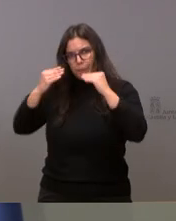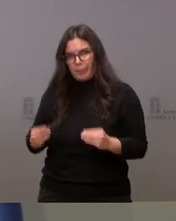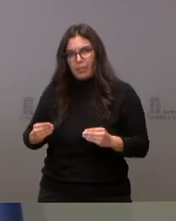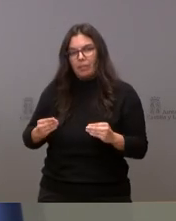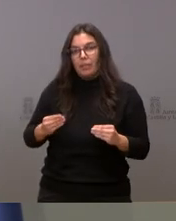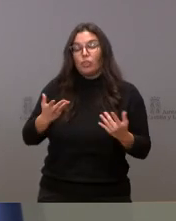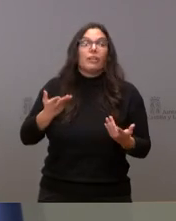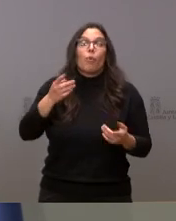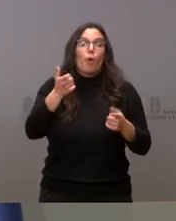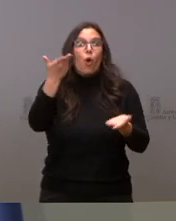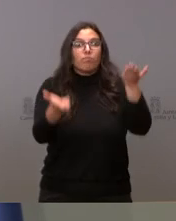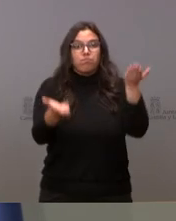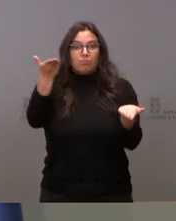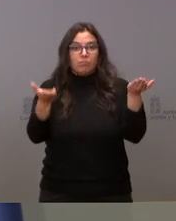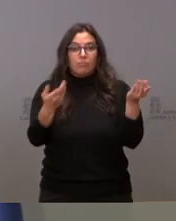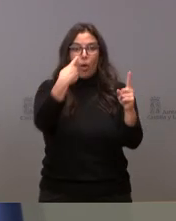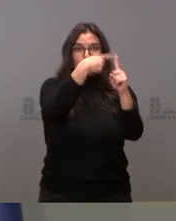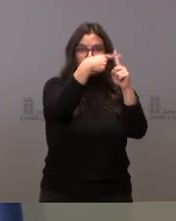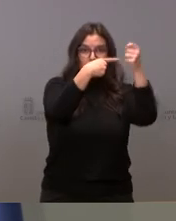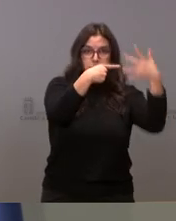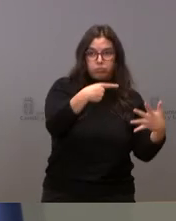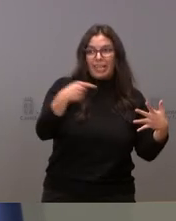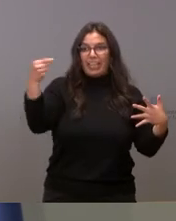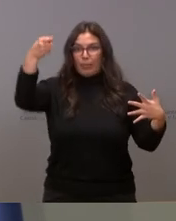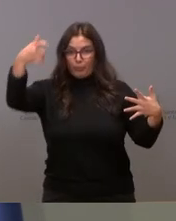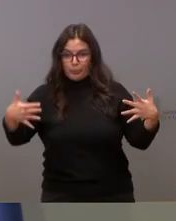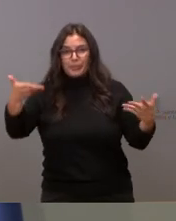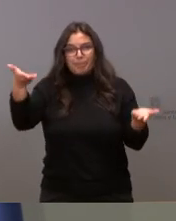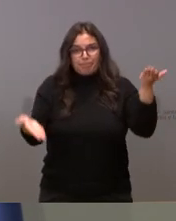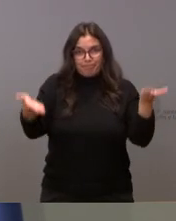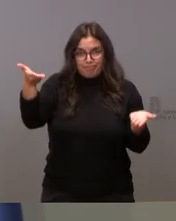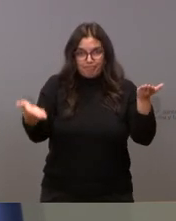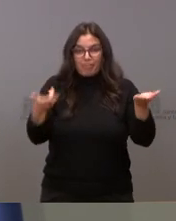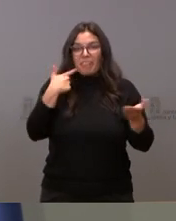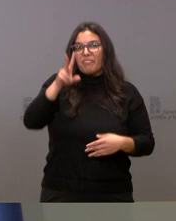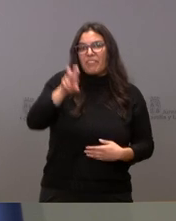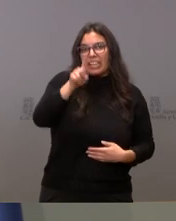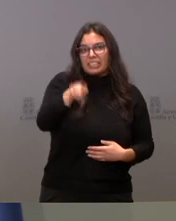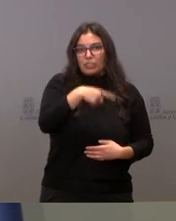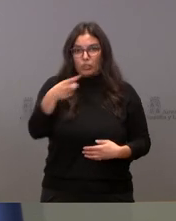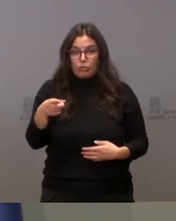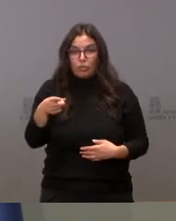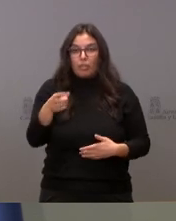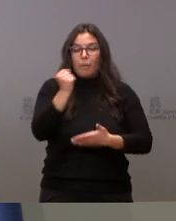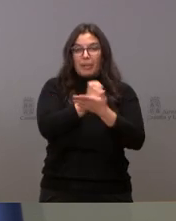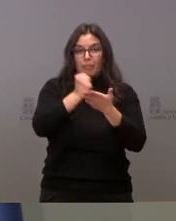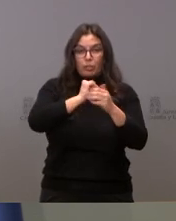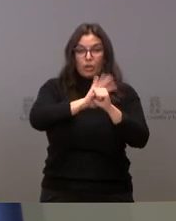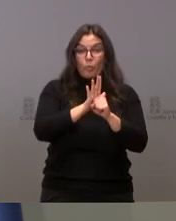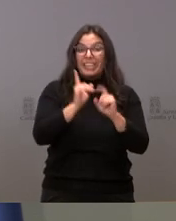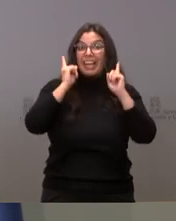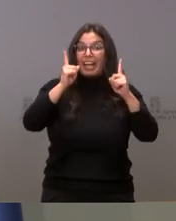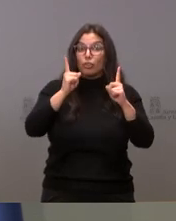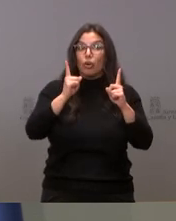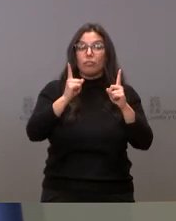ponen en la balanza todas las cosas a favor y en contra del pasaporte y en qué condiciones hospitalarias sería